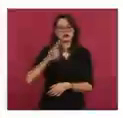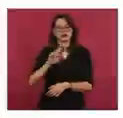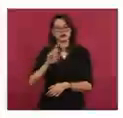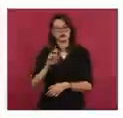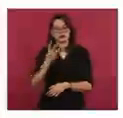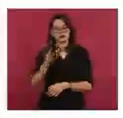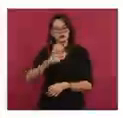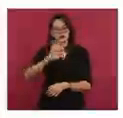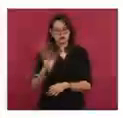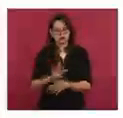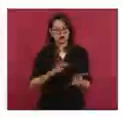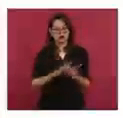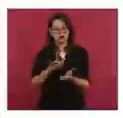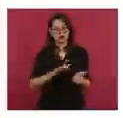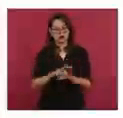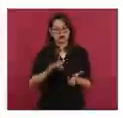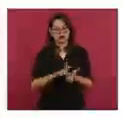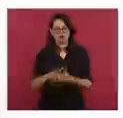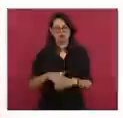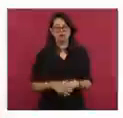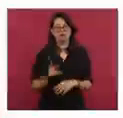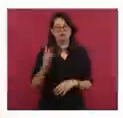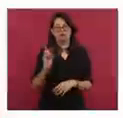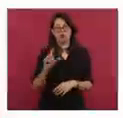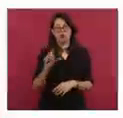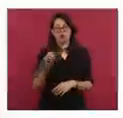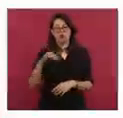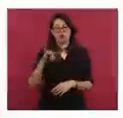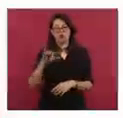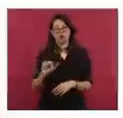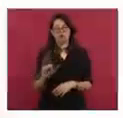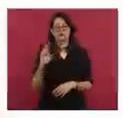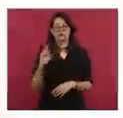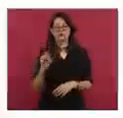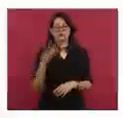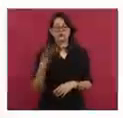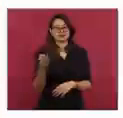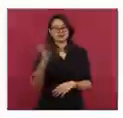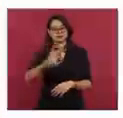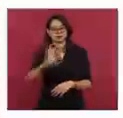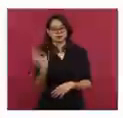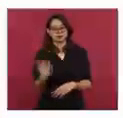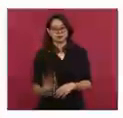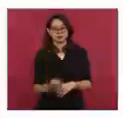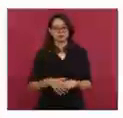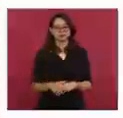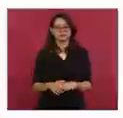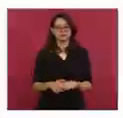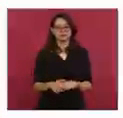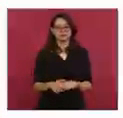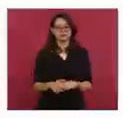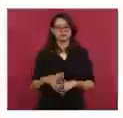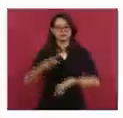Matheus Moraviecki, de Polonia, el 33% de aprobación. Ulrich Kristersson, de